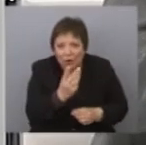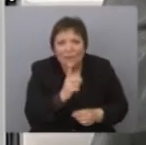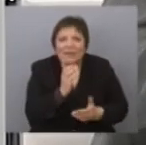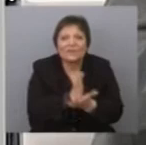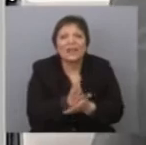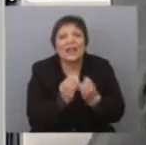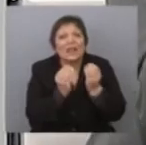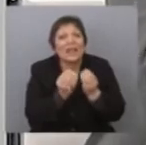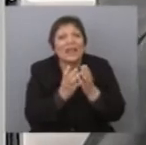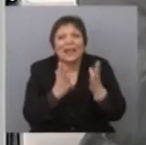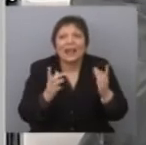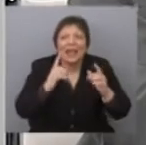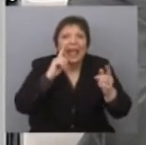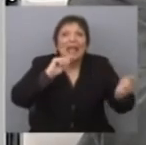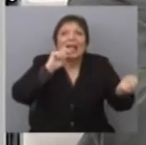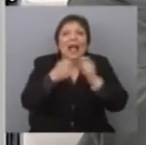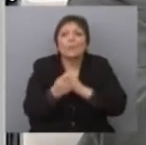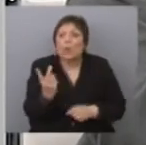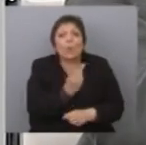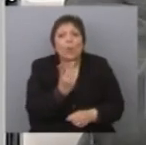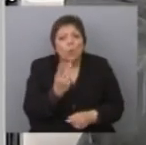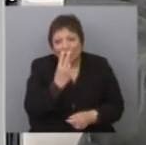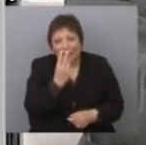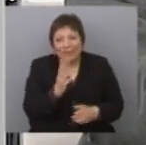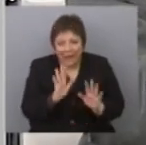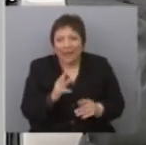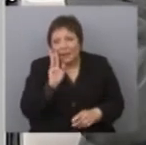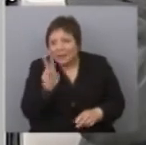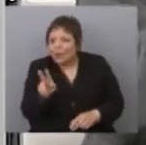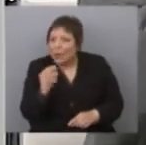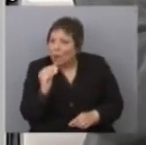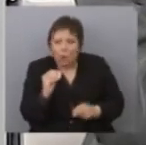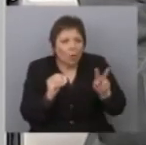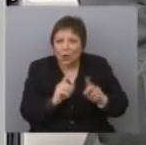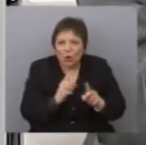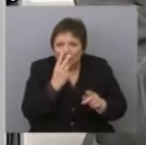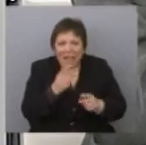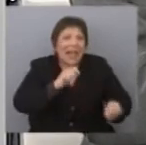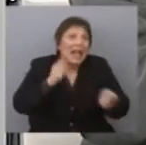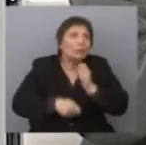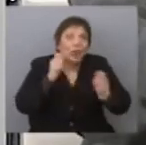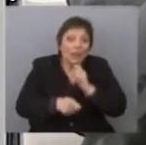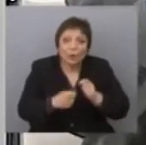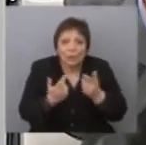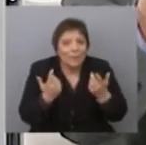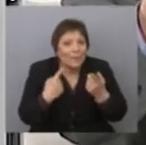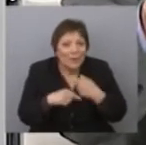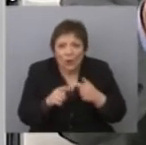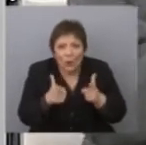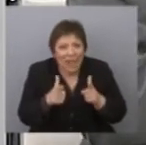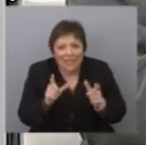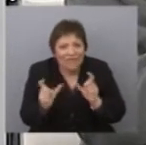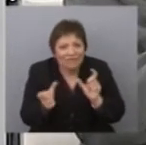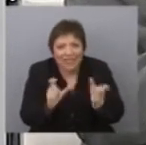una gran imagen de cambio, lo decíamos en este propio programa, de que no se veía, se hablaba mucho de cambio, pero no había tantas diferencias